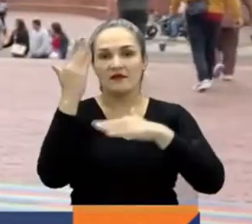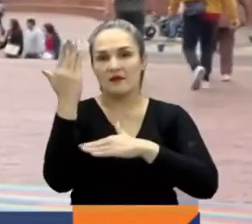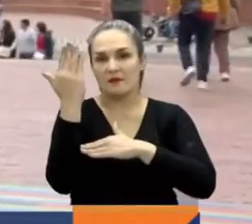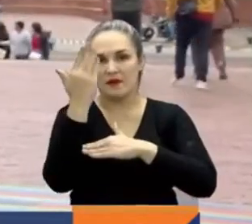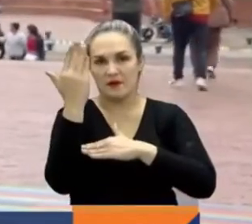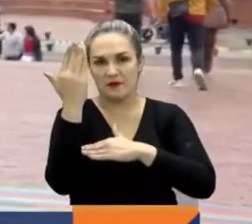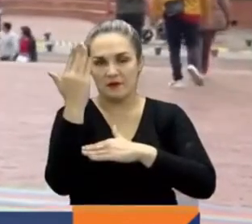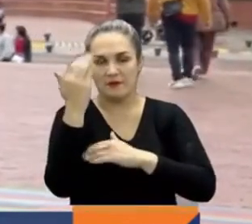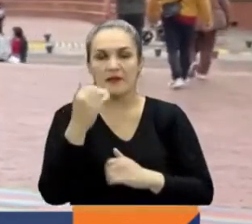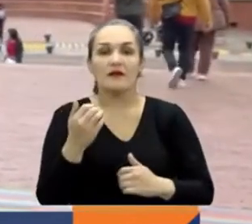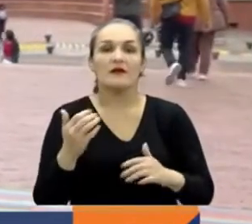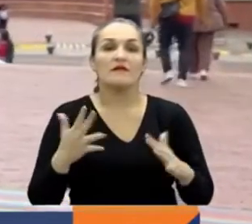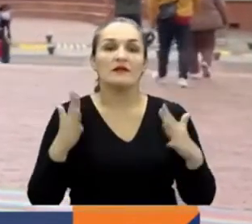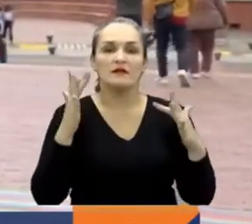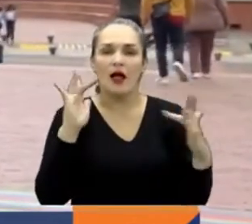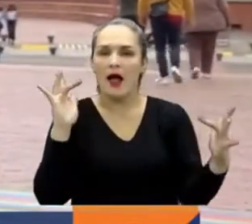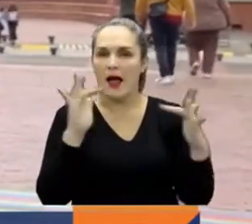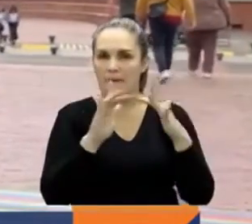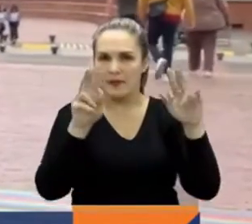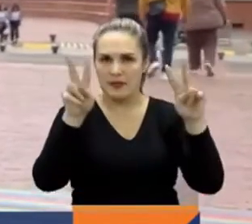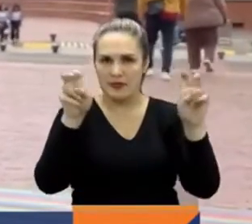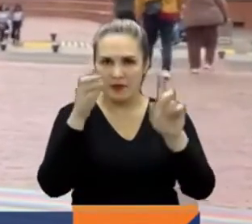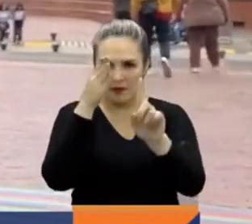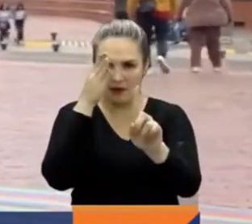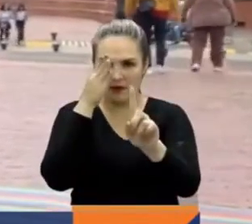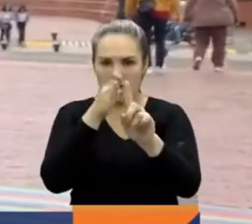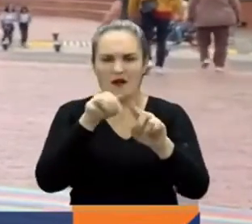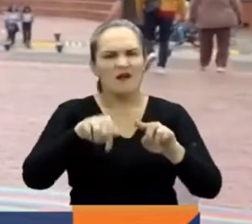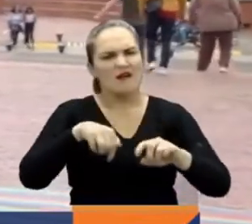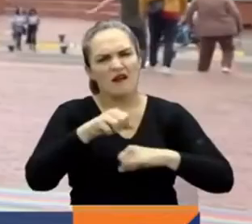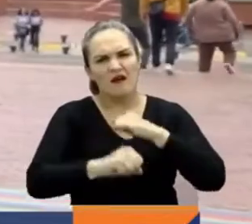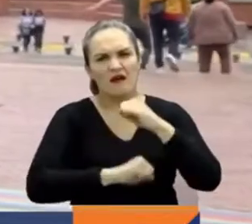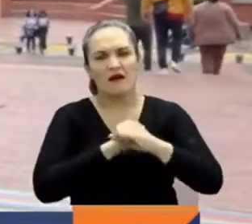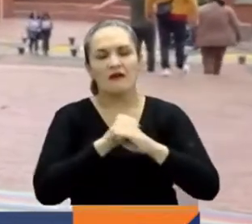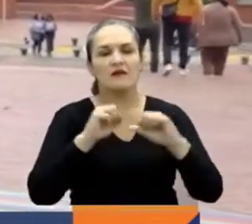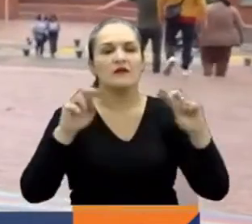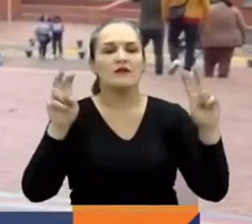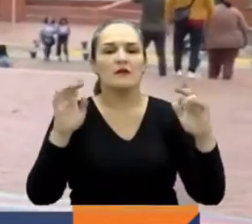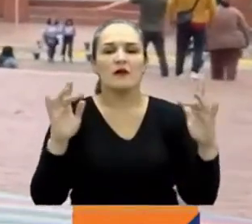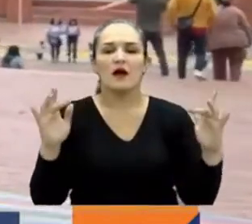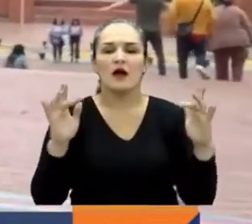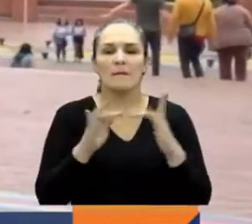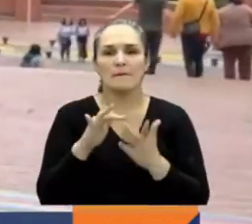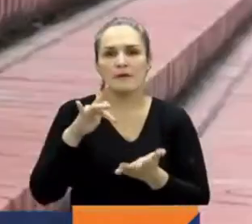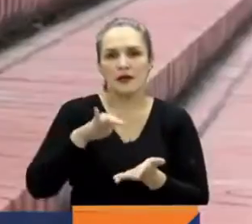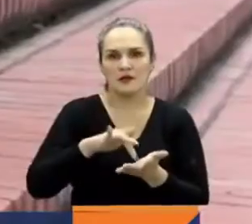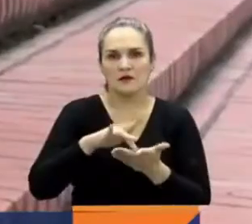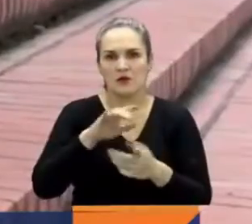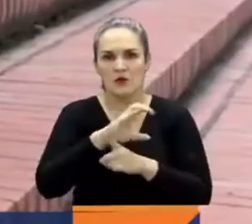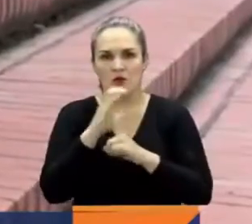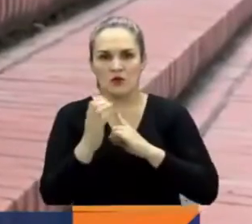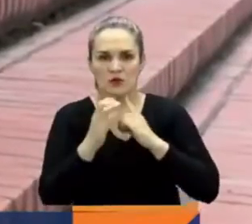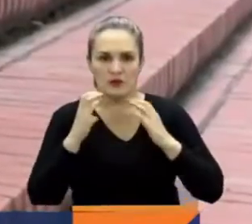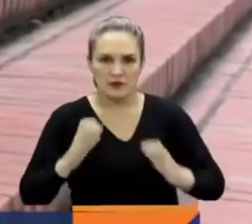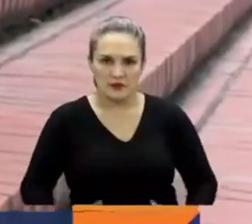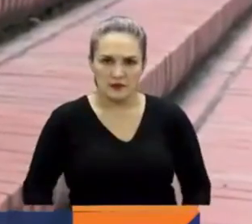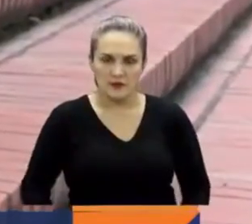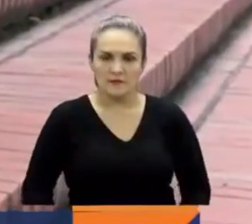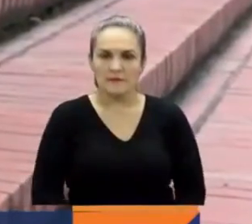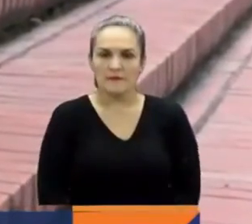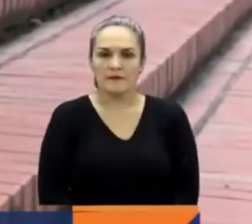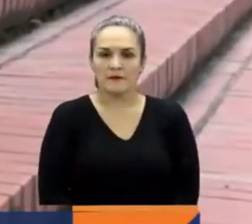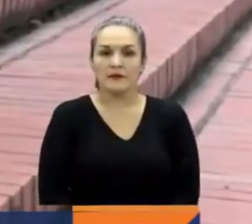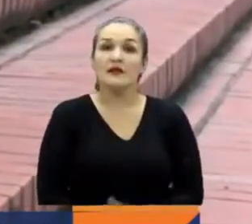festival donde tiene un eje temático. Este año el eje temático son territorios de participación y cultura ciudadana a través del arte. Es bien chévere,